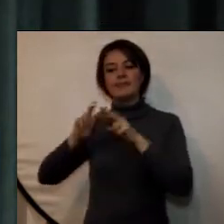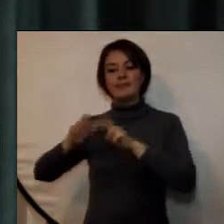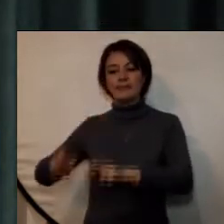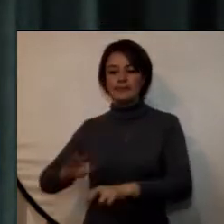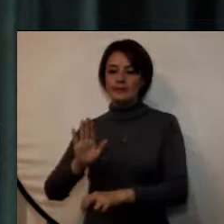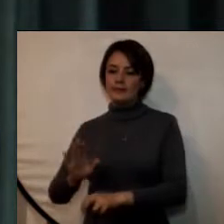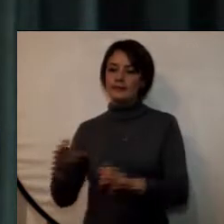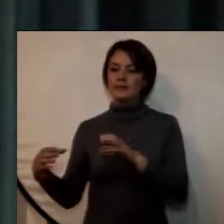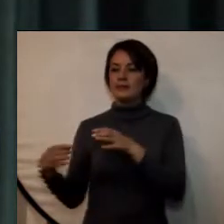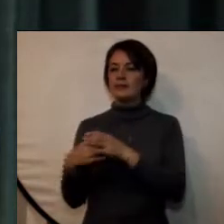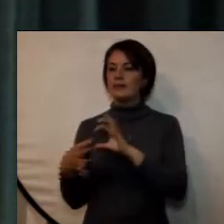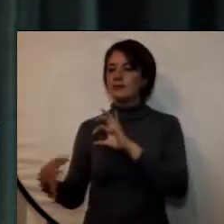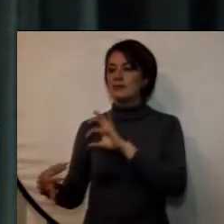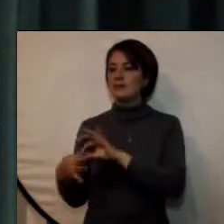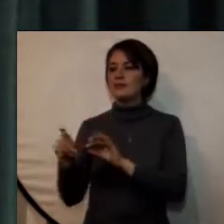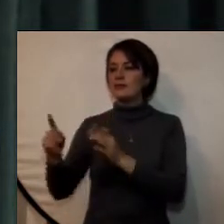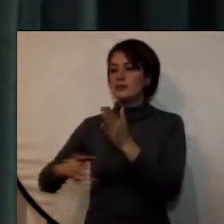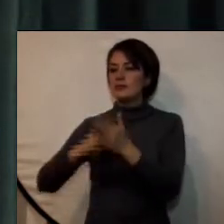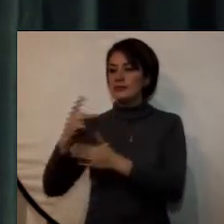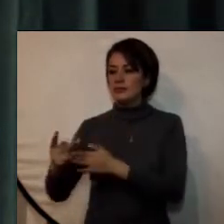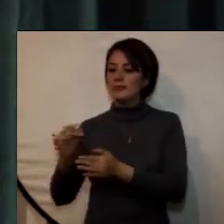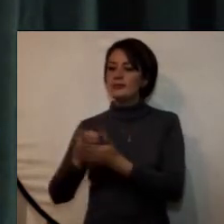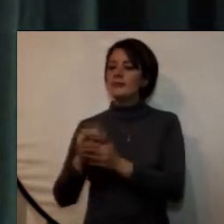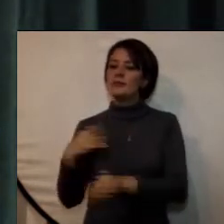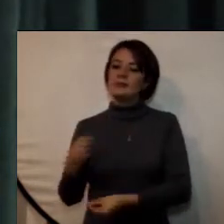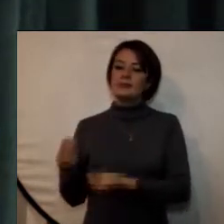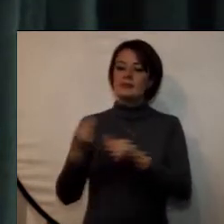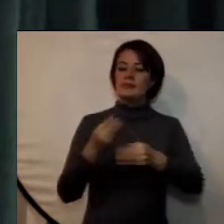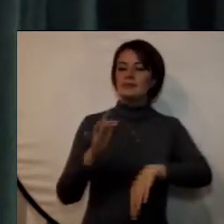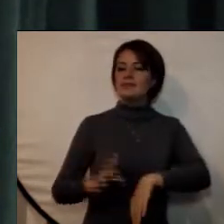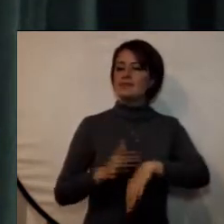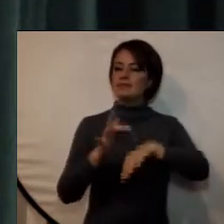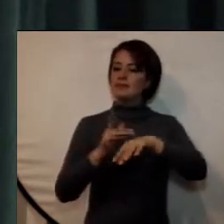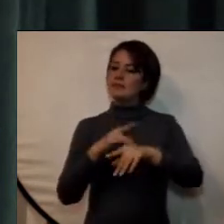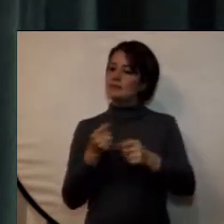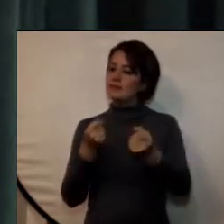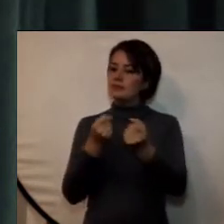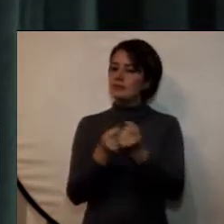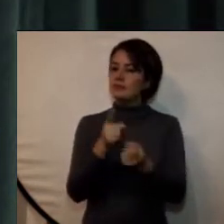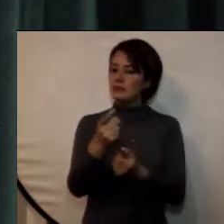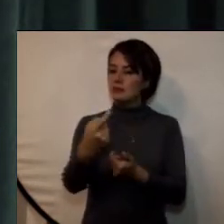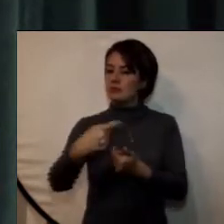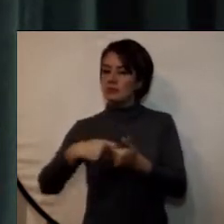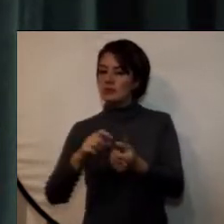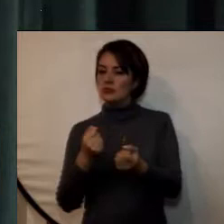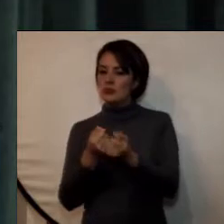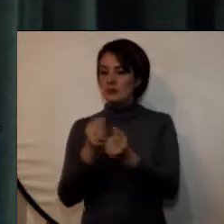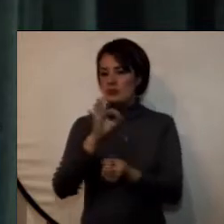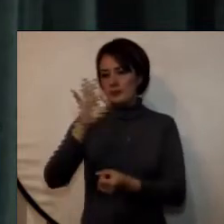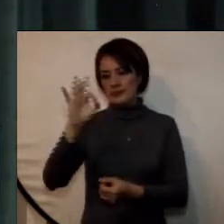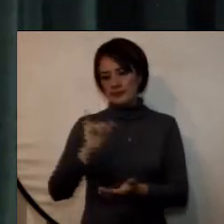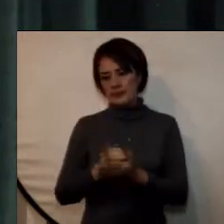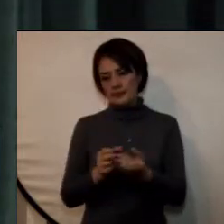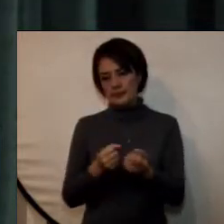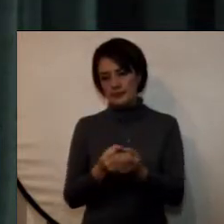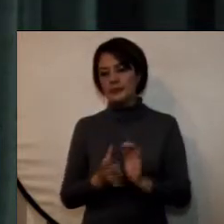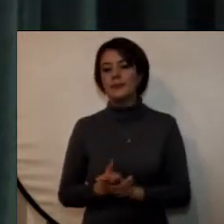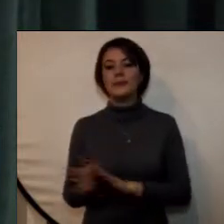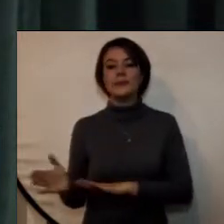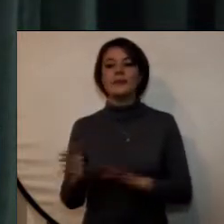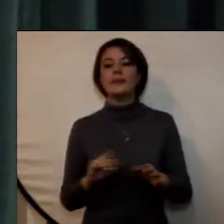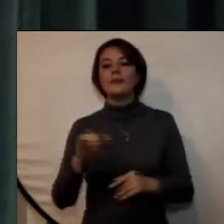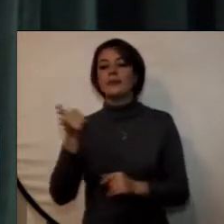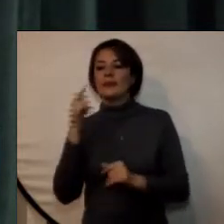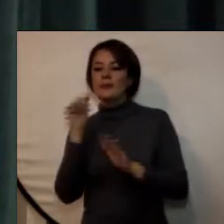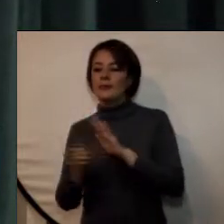asociadas con los proyectos y reciben un incentivo para cubrir el valor de la matrícula en el área de